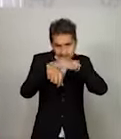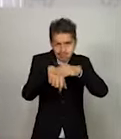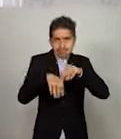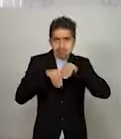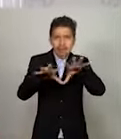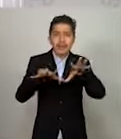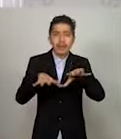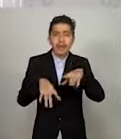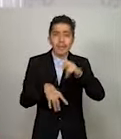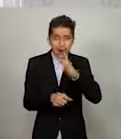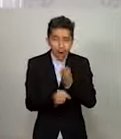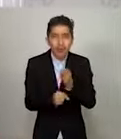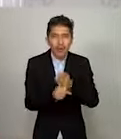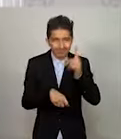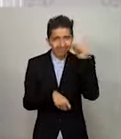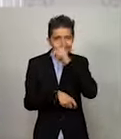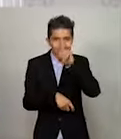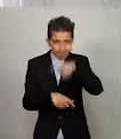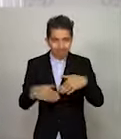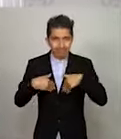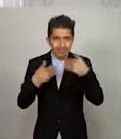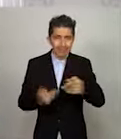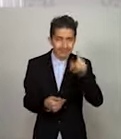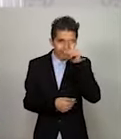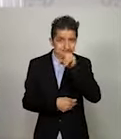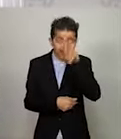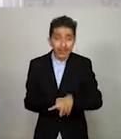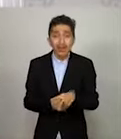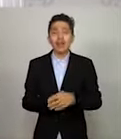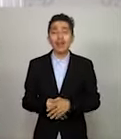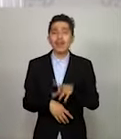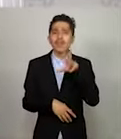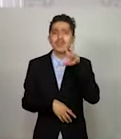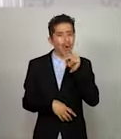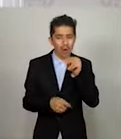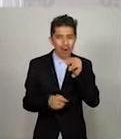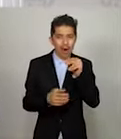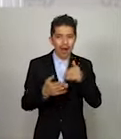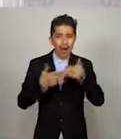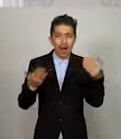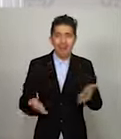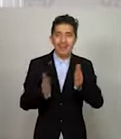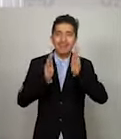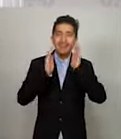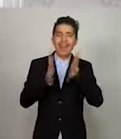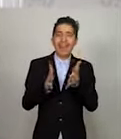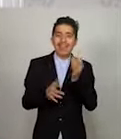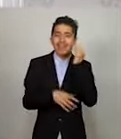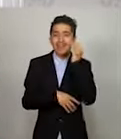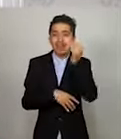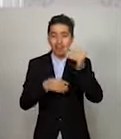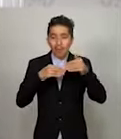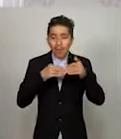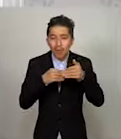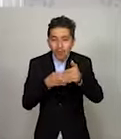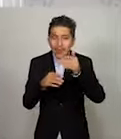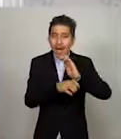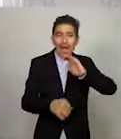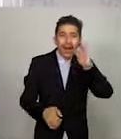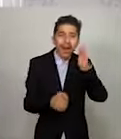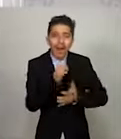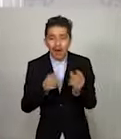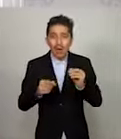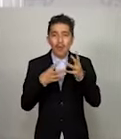informando, pero por ahora las cosas están difíciles y no se visualiza que en cuánto tiempo